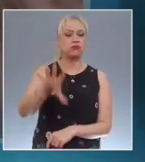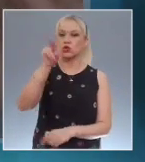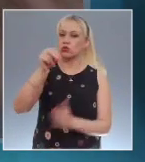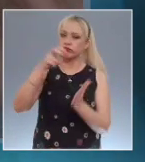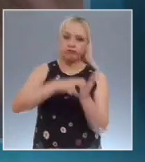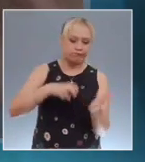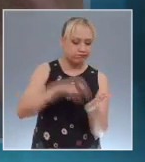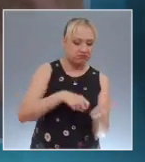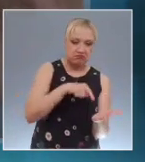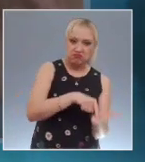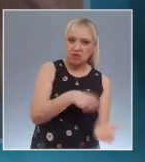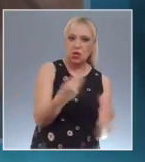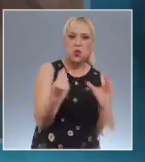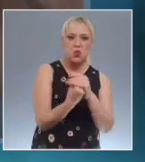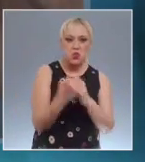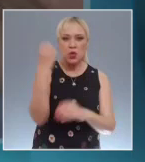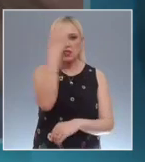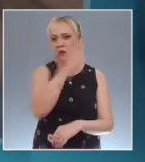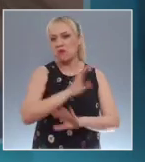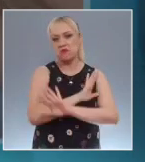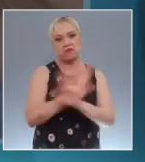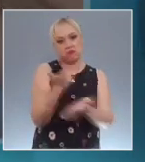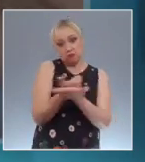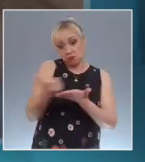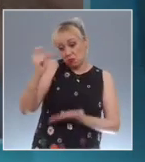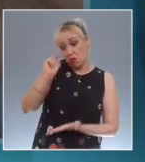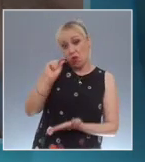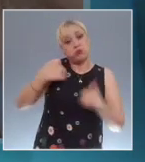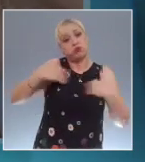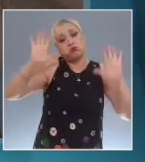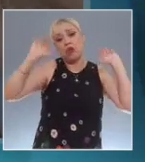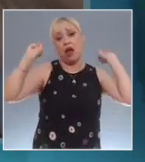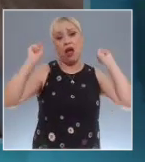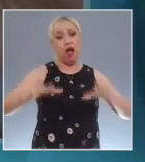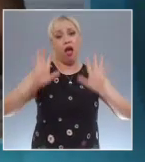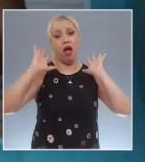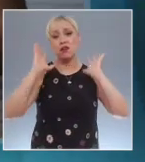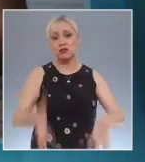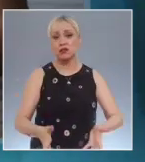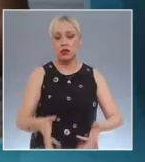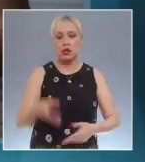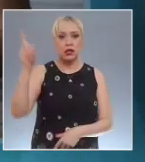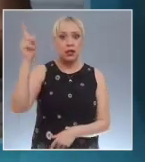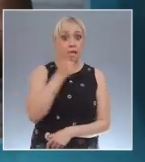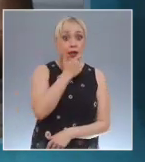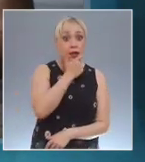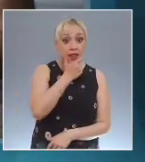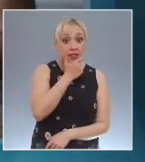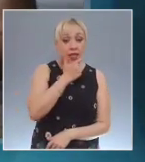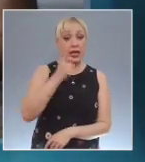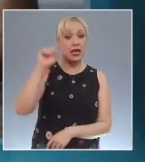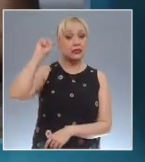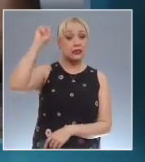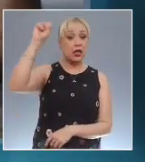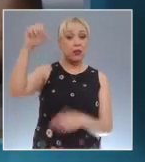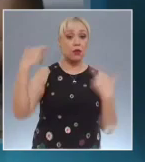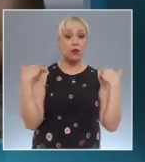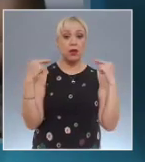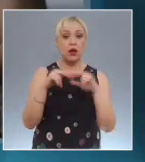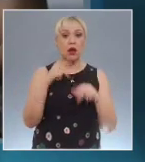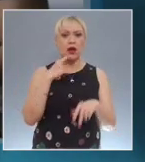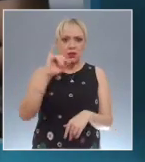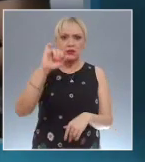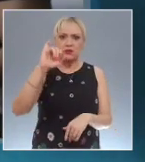trabajo. El Sindicato de Universidades y Colegios del Reino Unido argumentó que sí hay fondos para otorgar un aumento al salario del